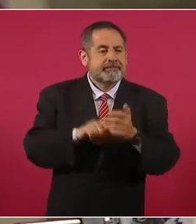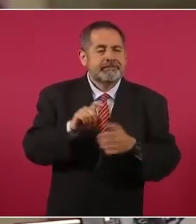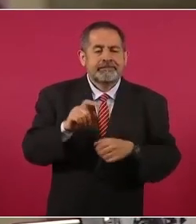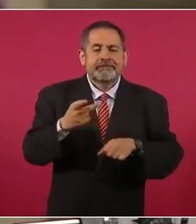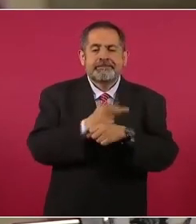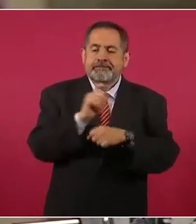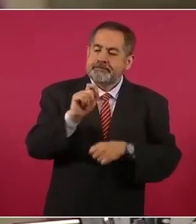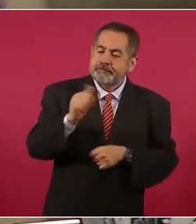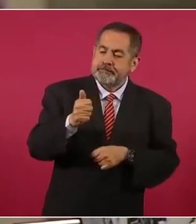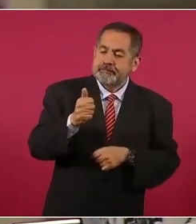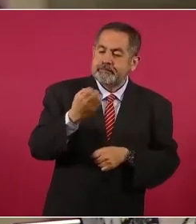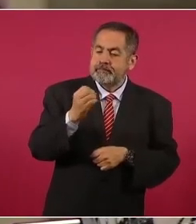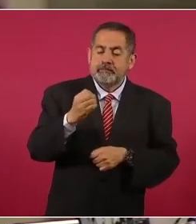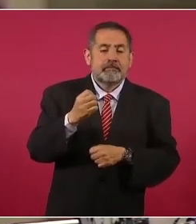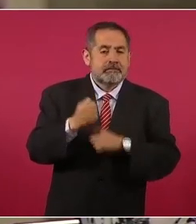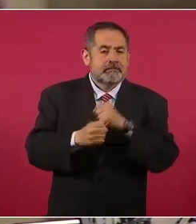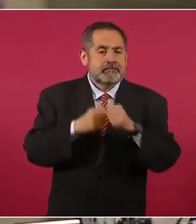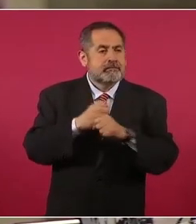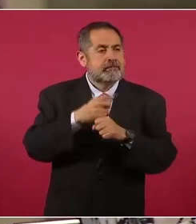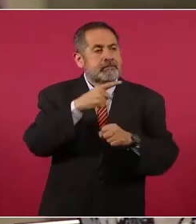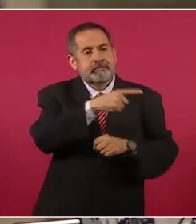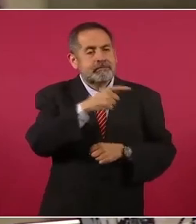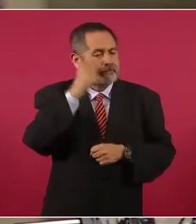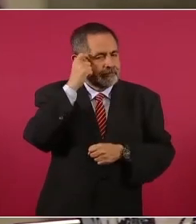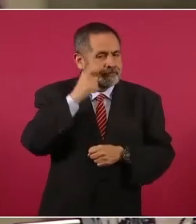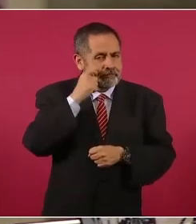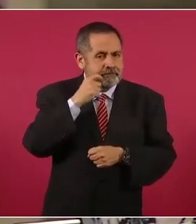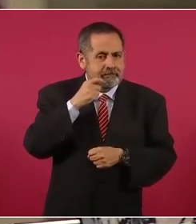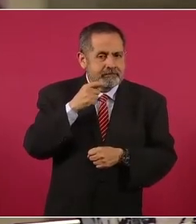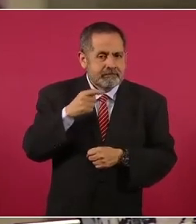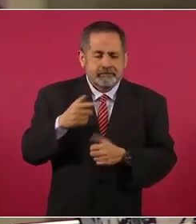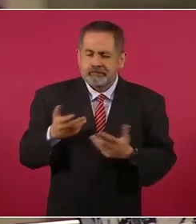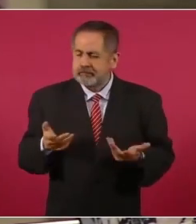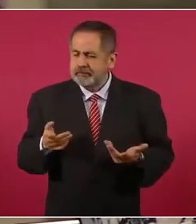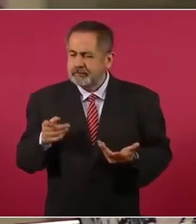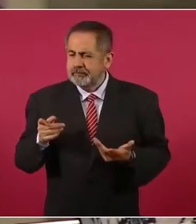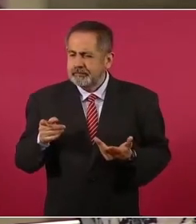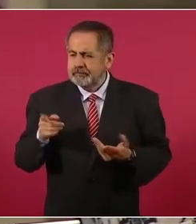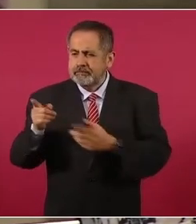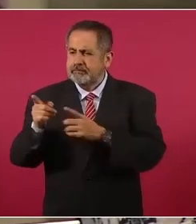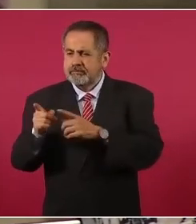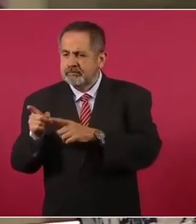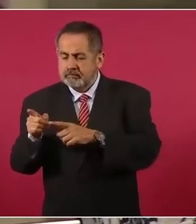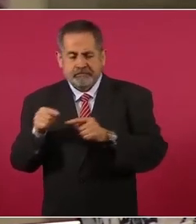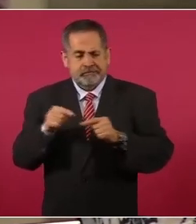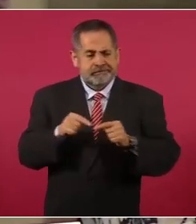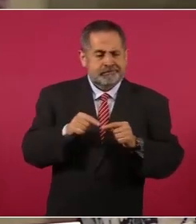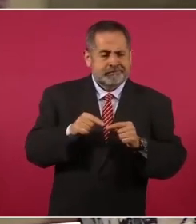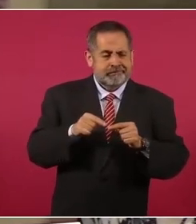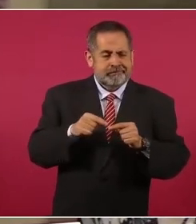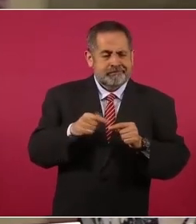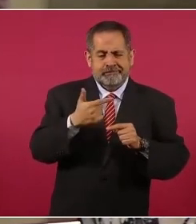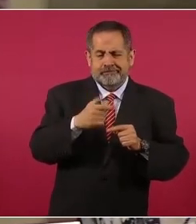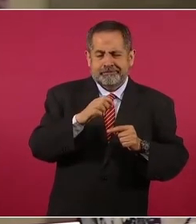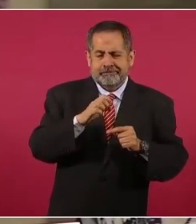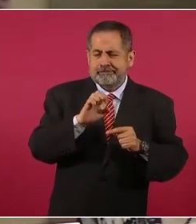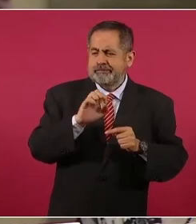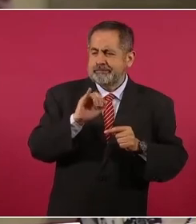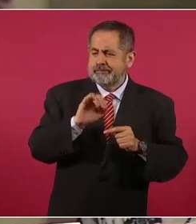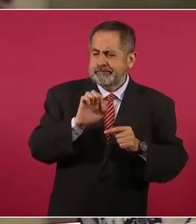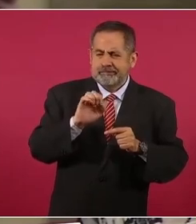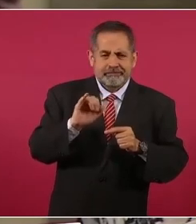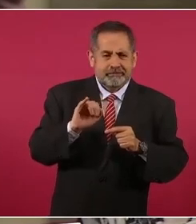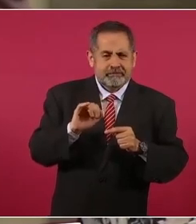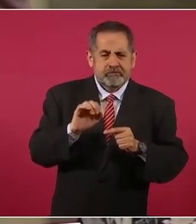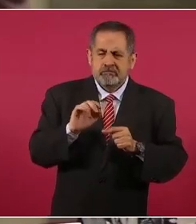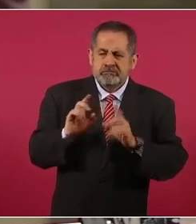octubre allá en Guerrero. Usted lo puso este informe como la columna vertebral para